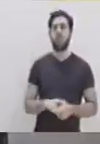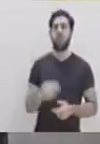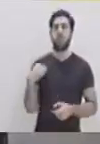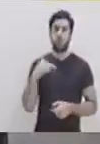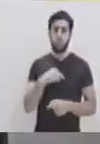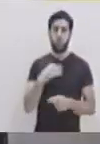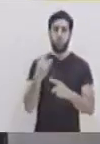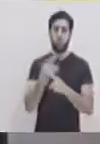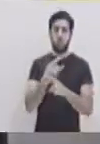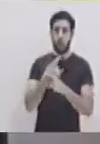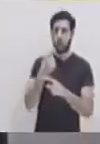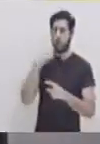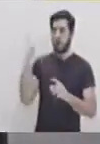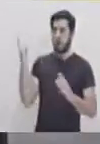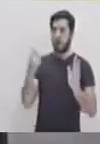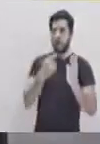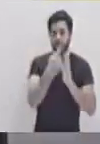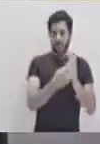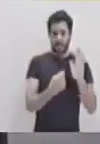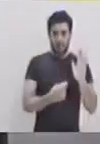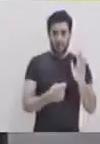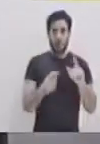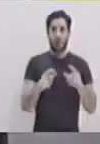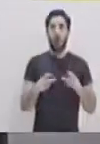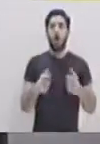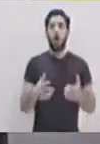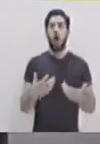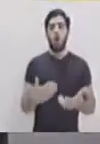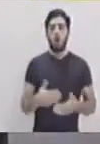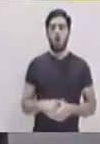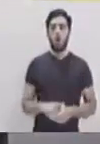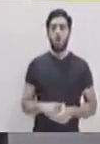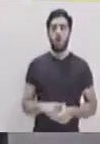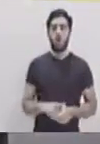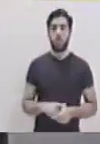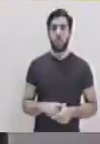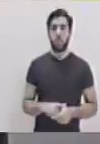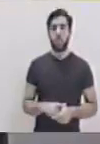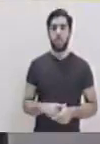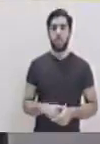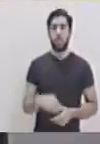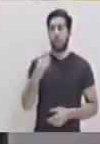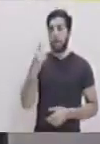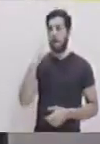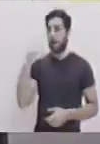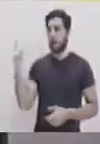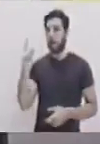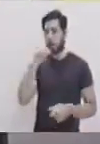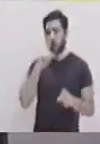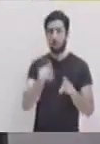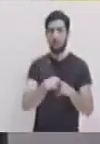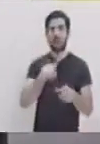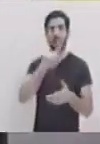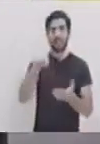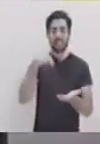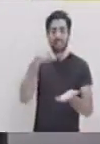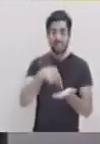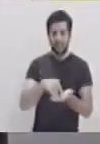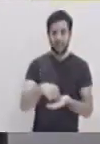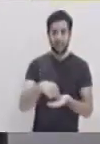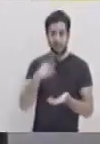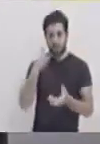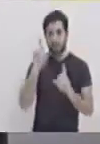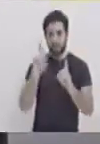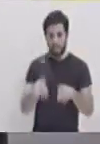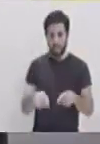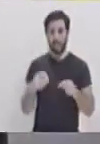vamos a realizar un diseño con líneas. Voy a buscar la mitad del